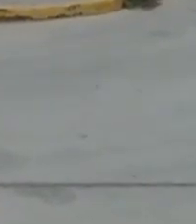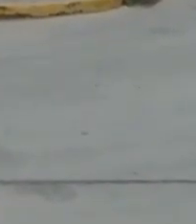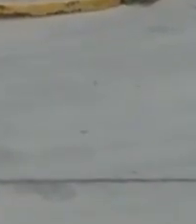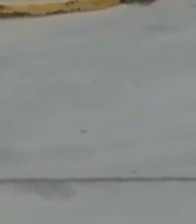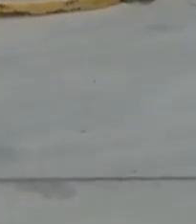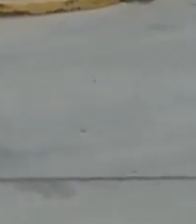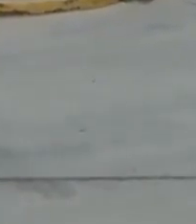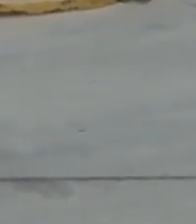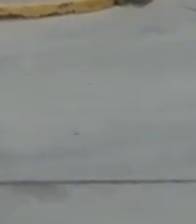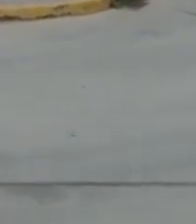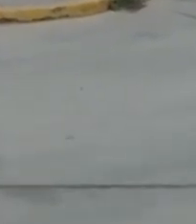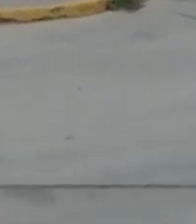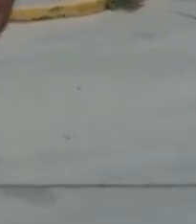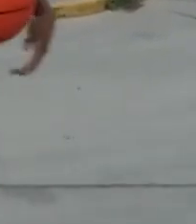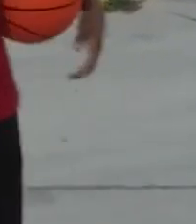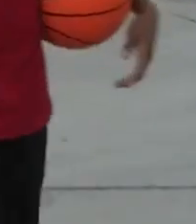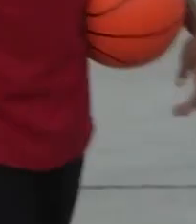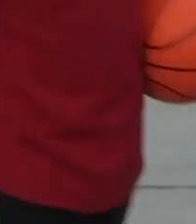¡Lista!